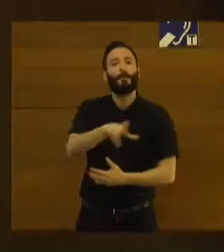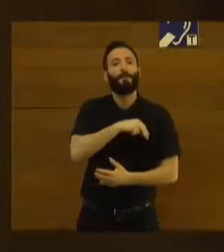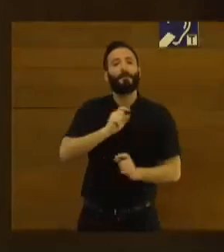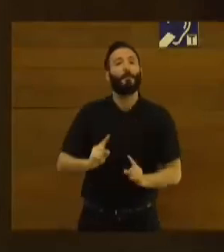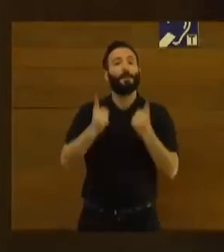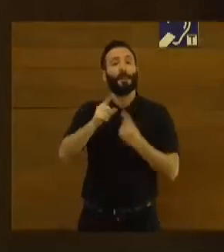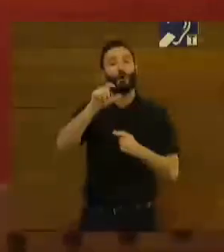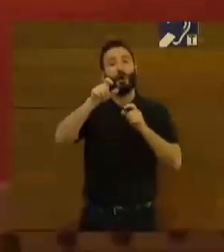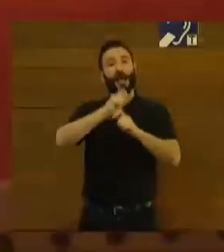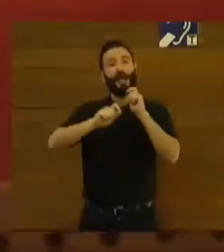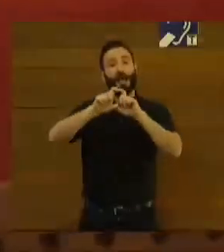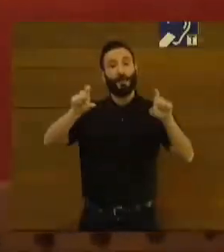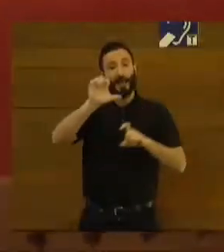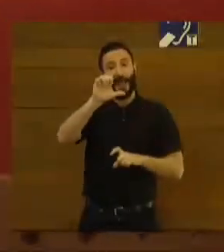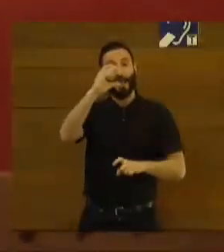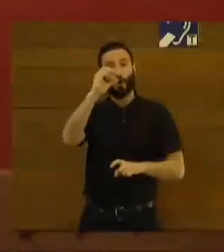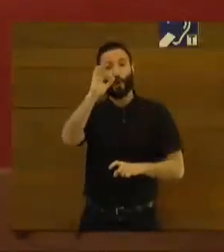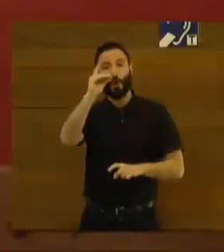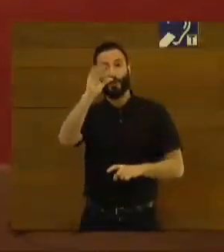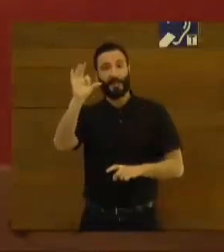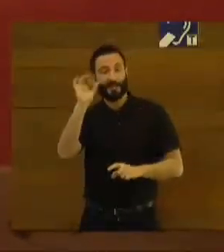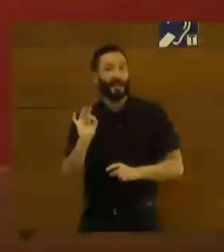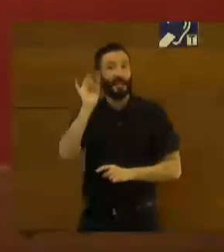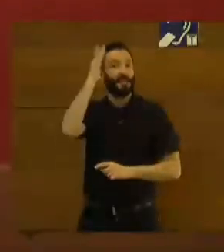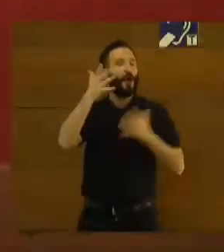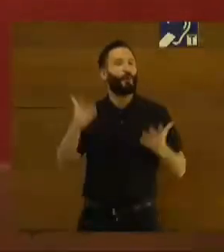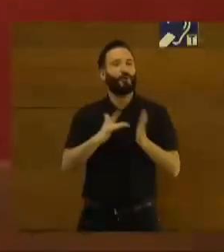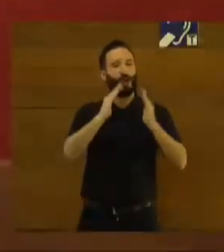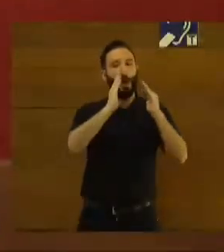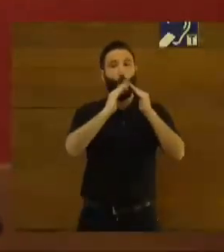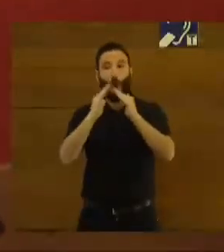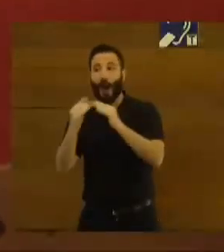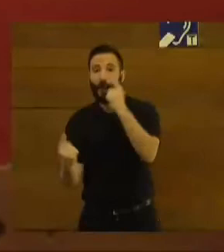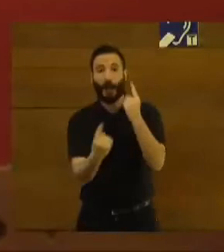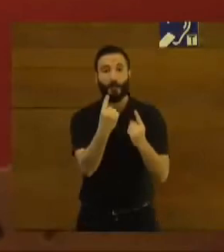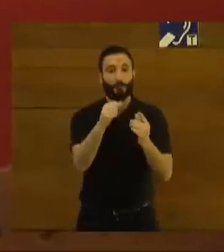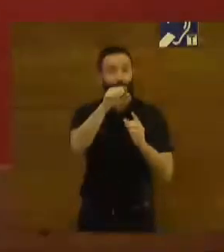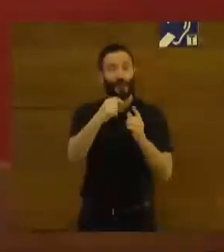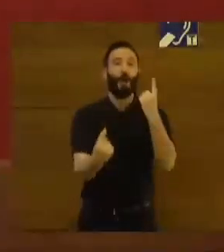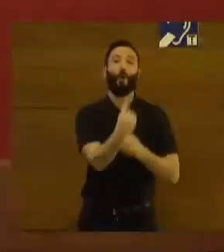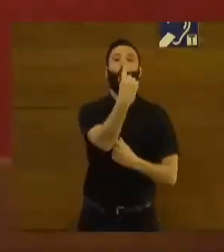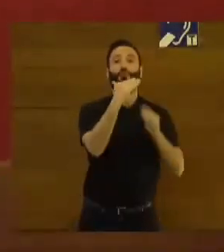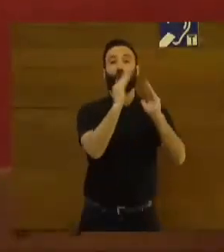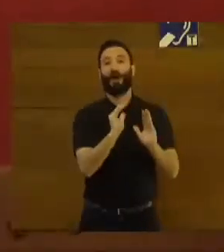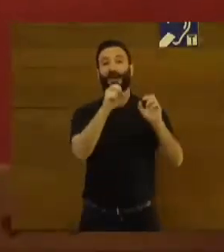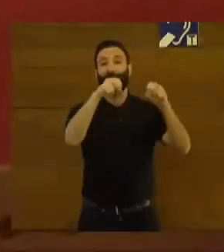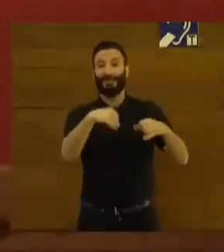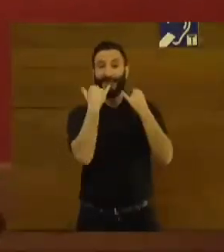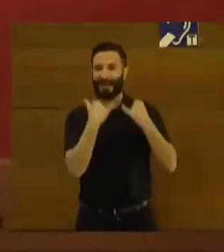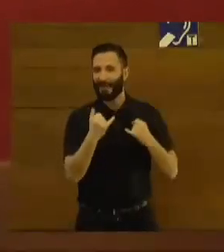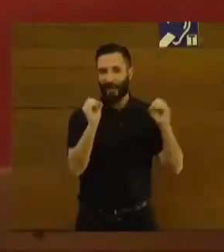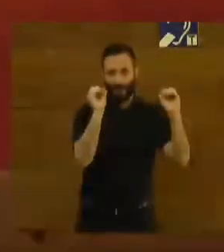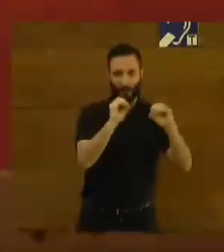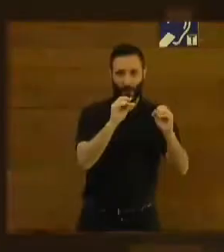ECODES por su iniciativa Ni un Hogar Sin Energía. Esta iniciativa nació hace siete años y constituye uno de los